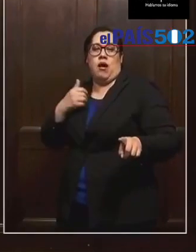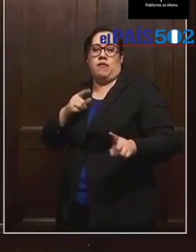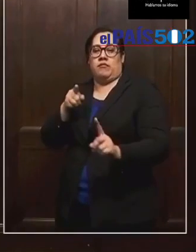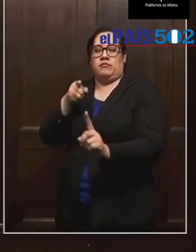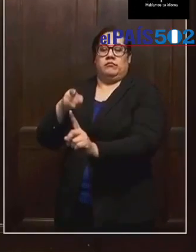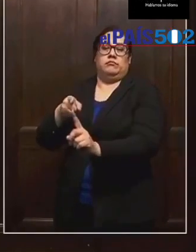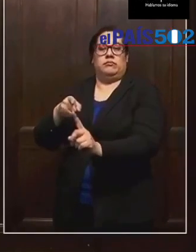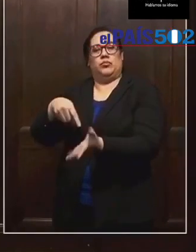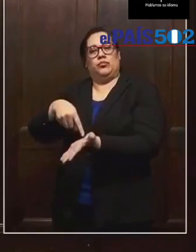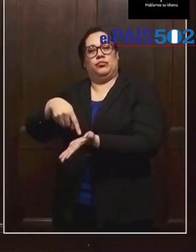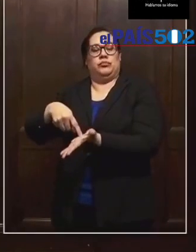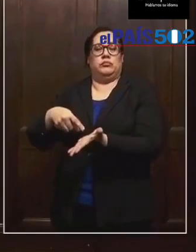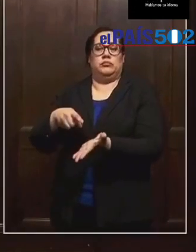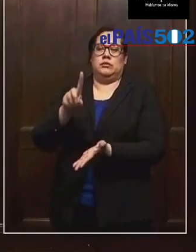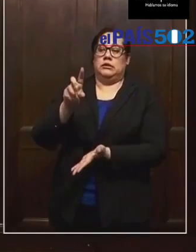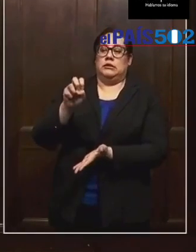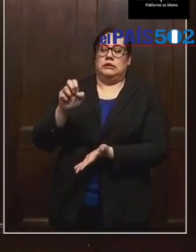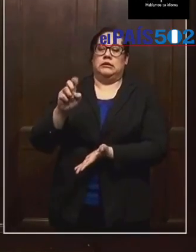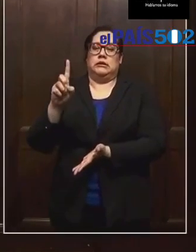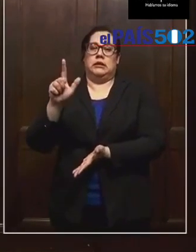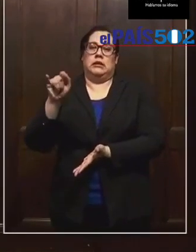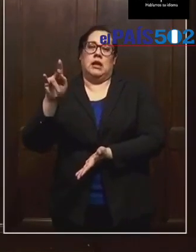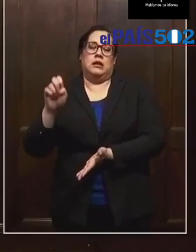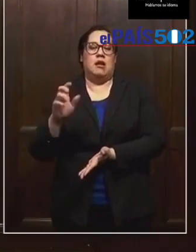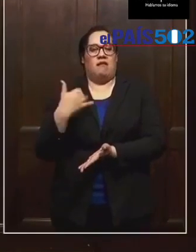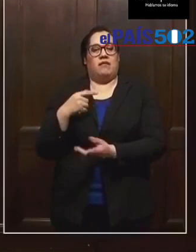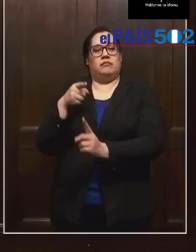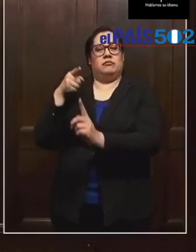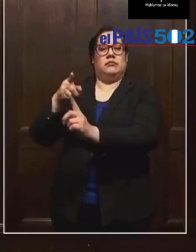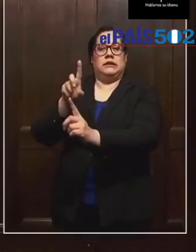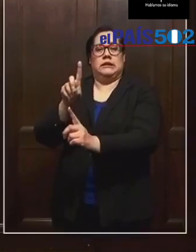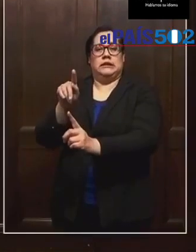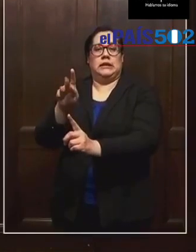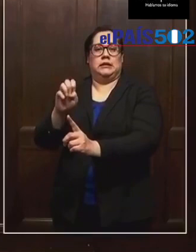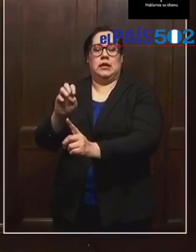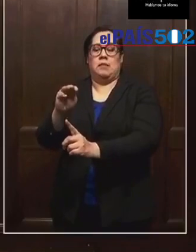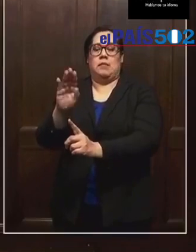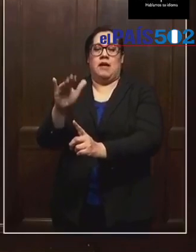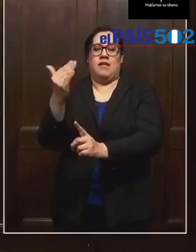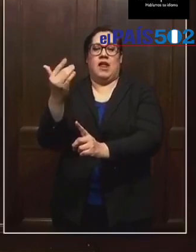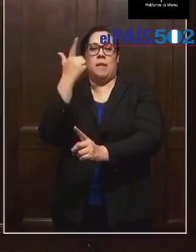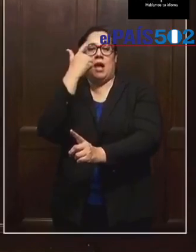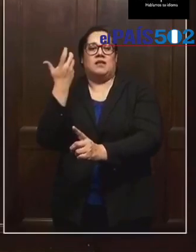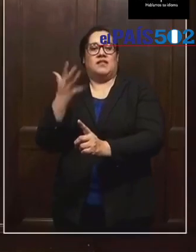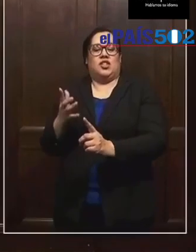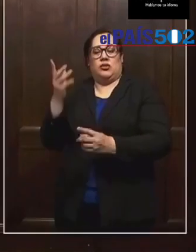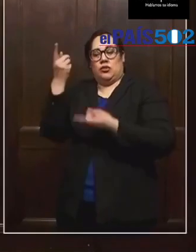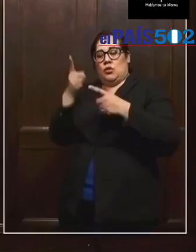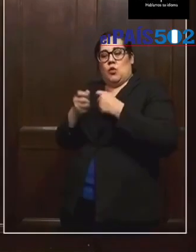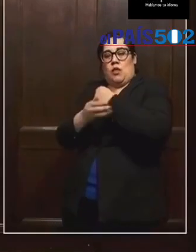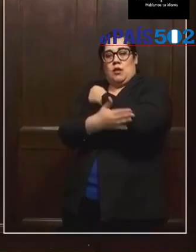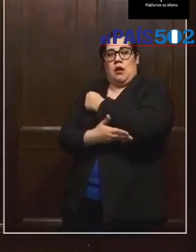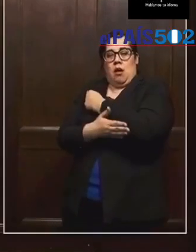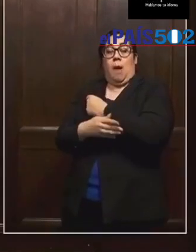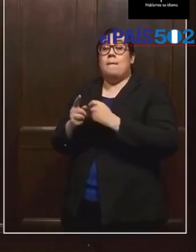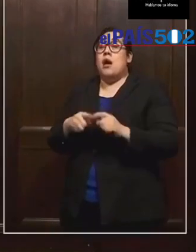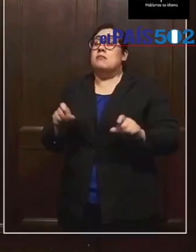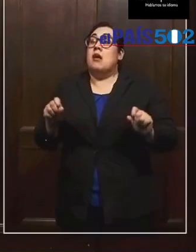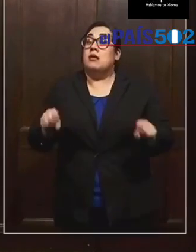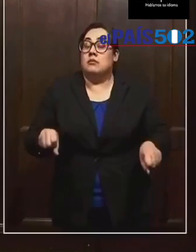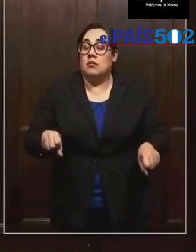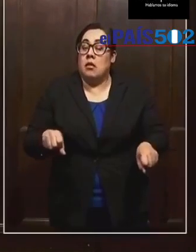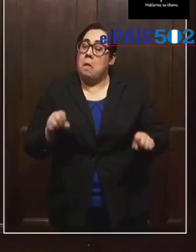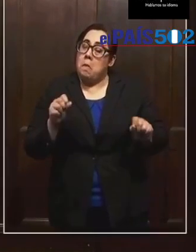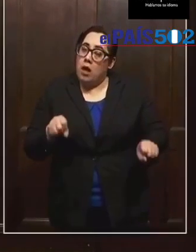deadline, tiene una fecha específica por el condado de Los Ángeles. Pero es posible en nuestras